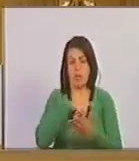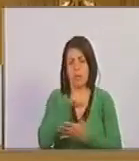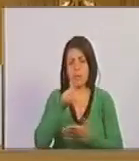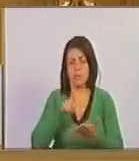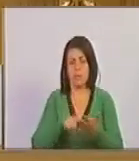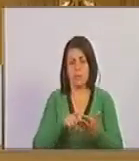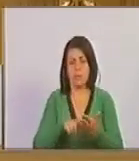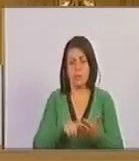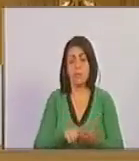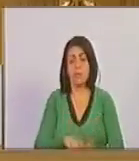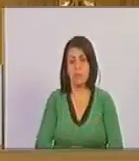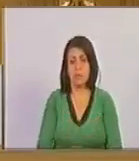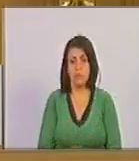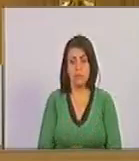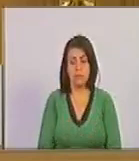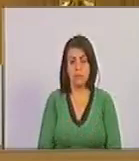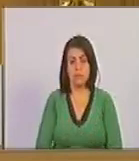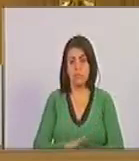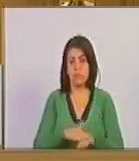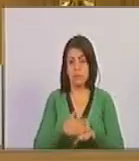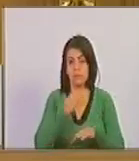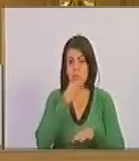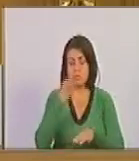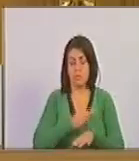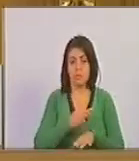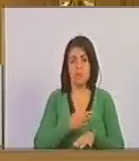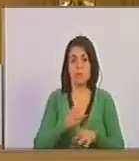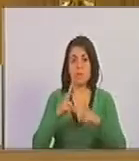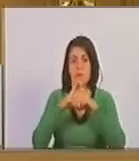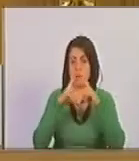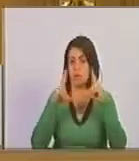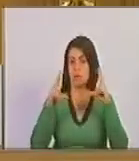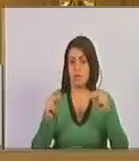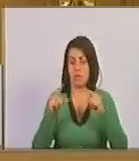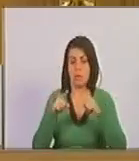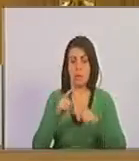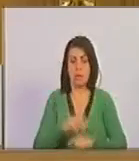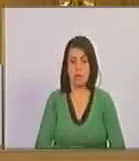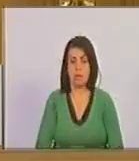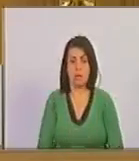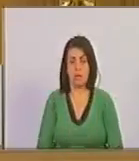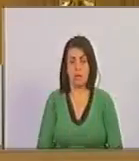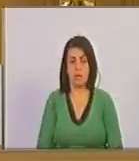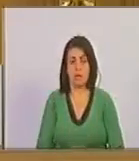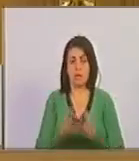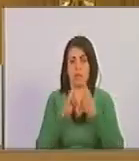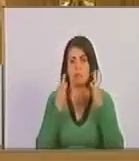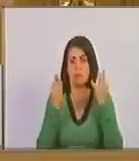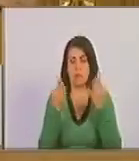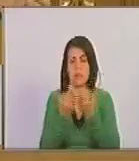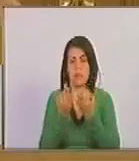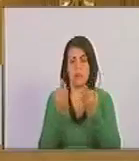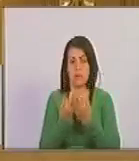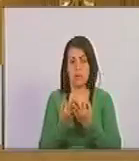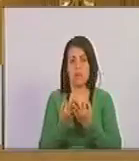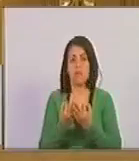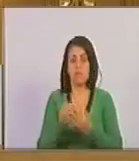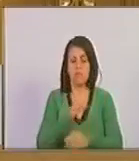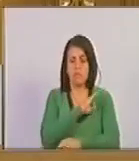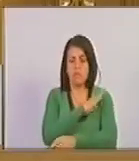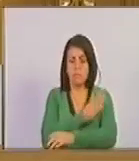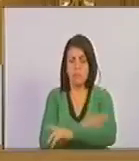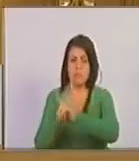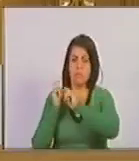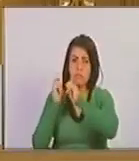feudal, porque realmente manejaba en Nicaragua una familia que se venía pasando el poder.